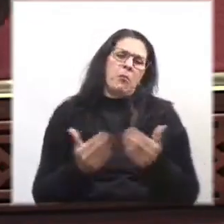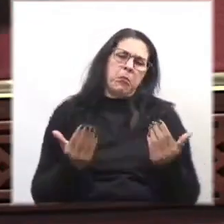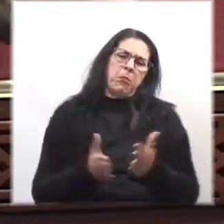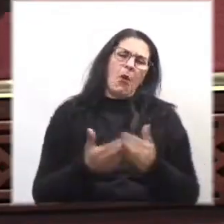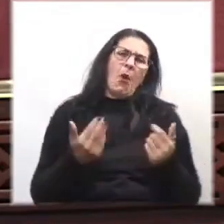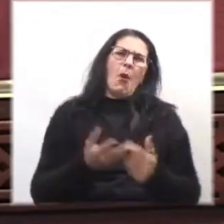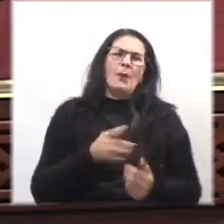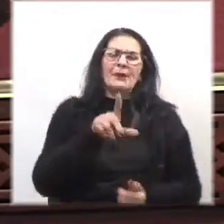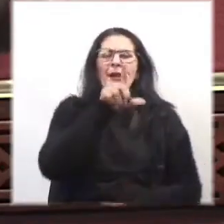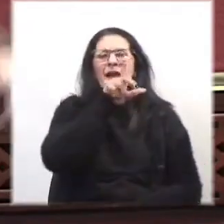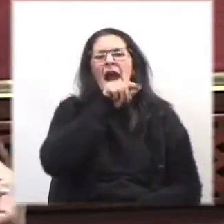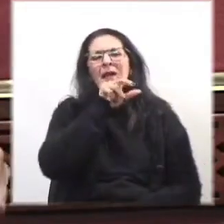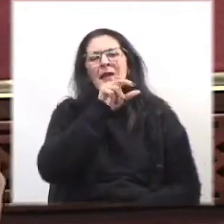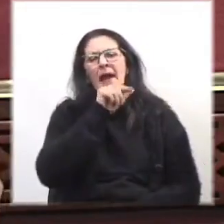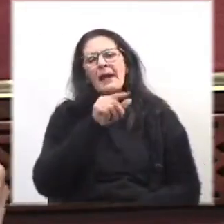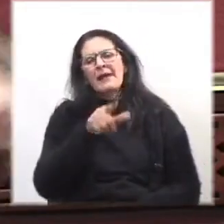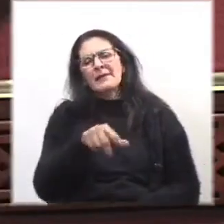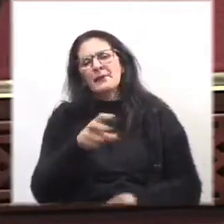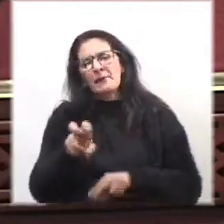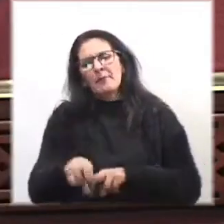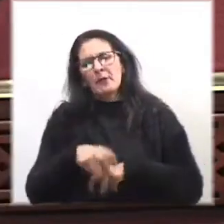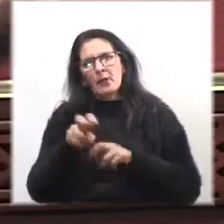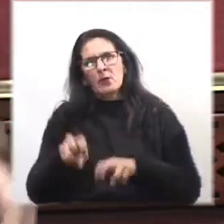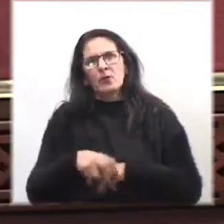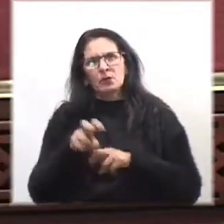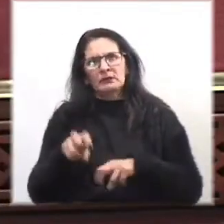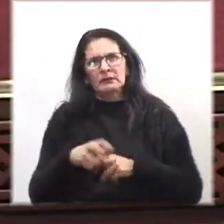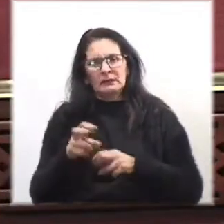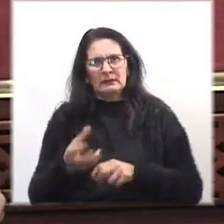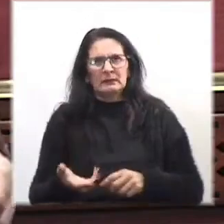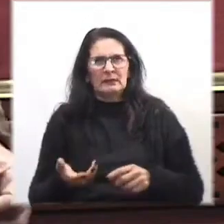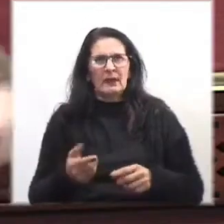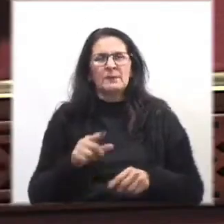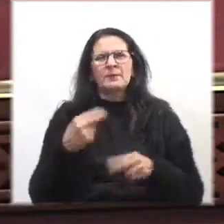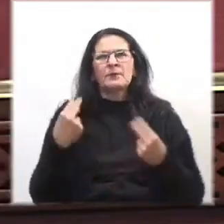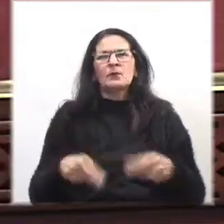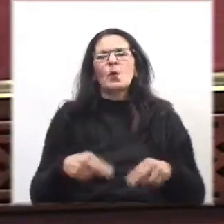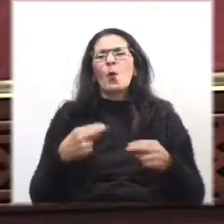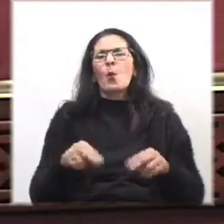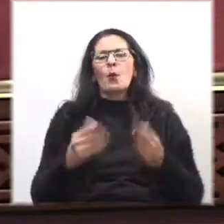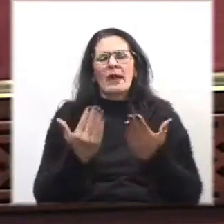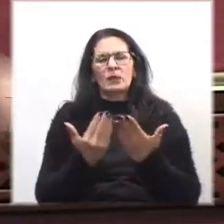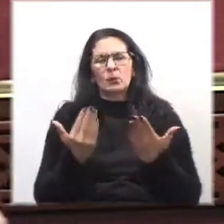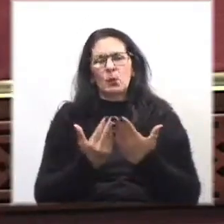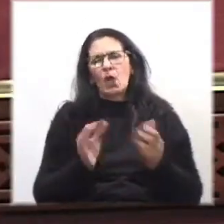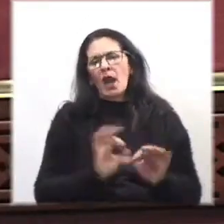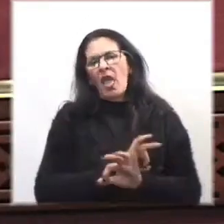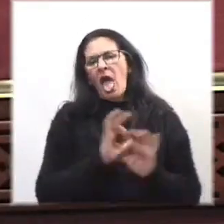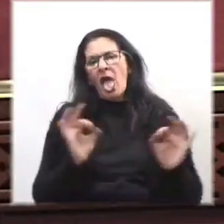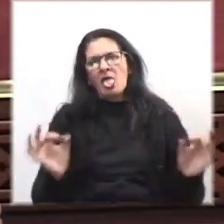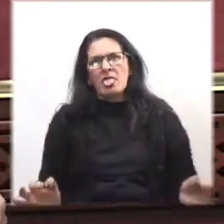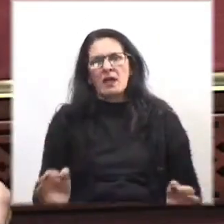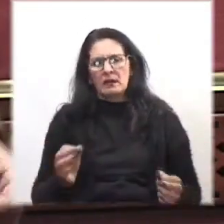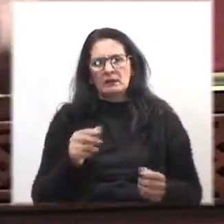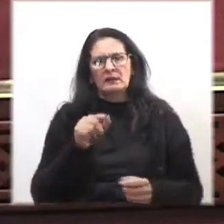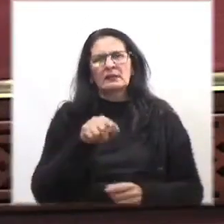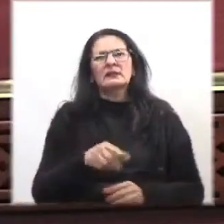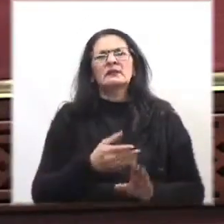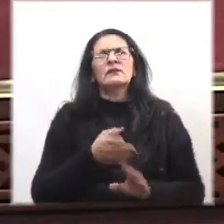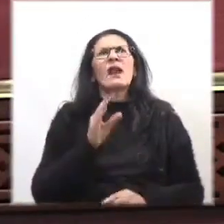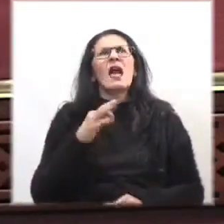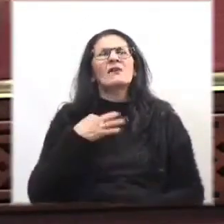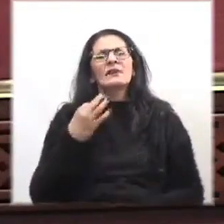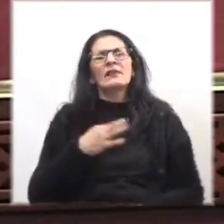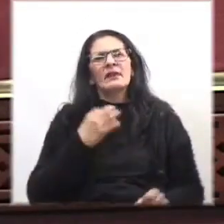canario, campesino, de tamango, que nunca pudo estudiar nada, que se la pasó la